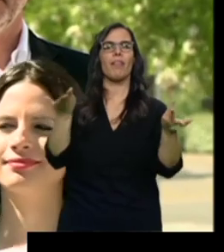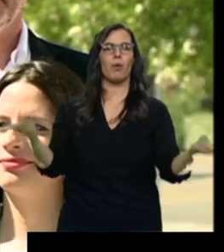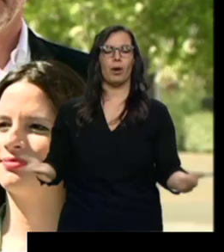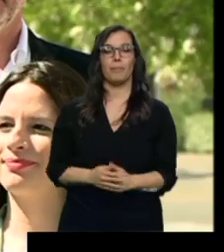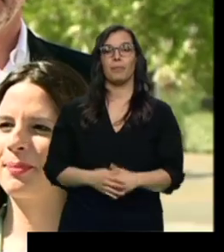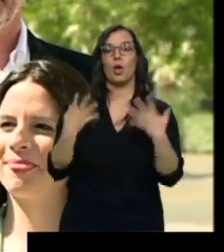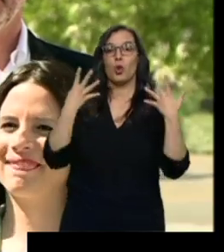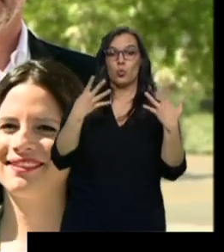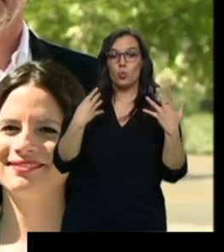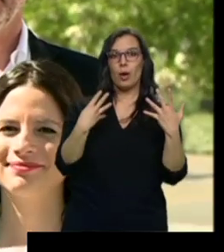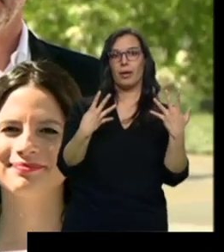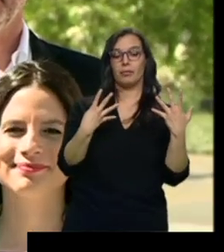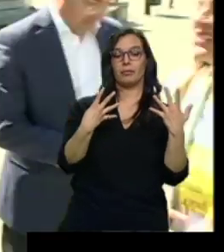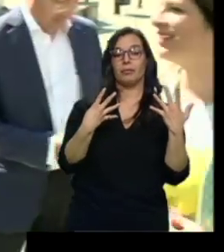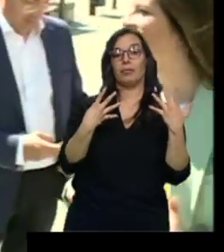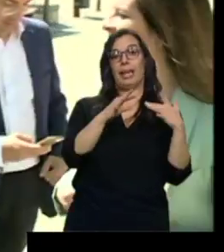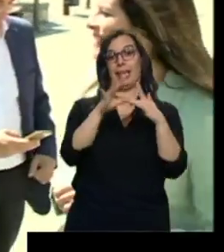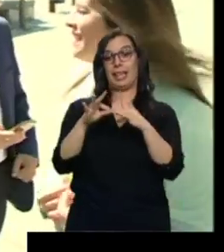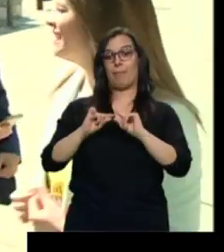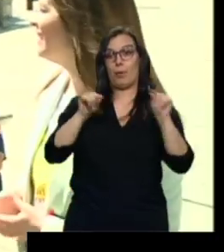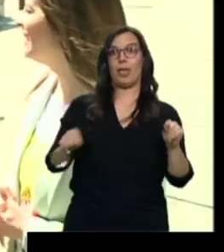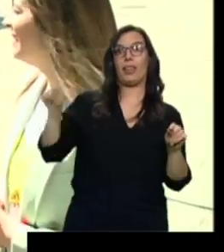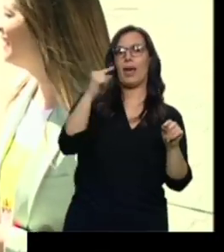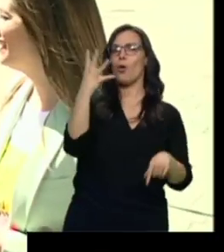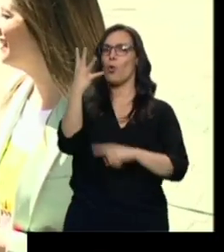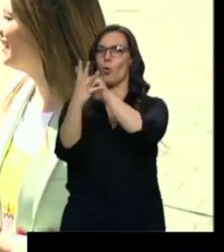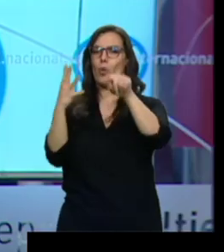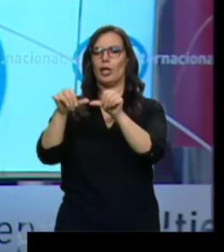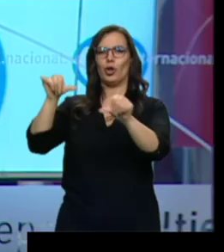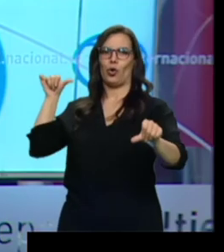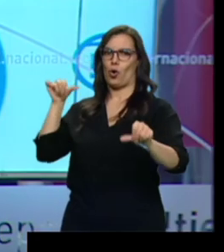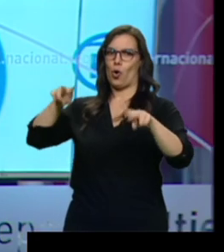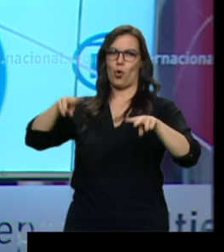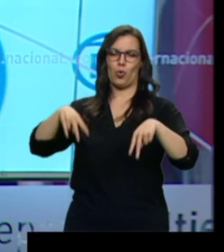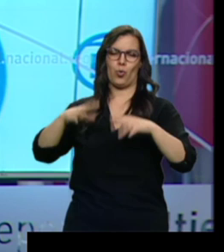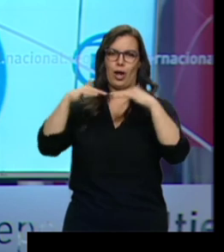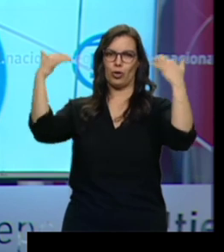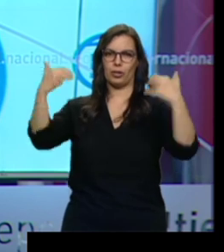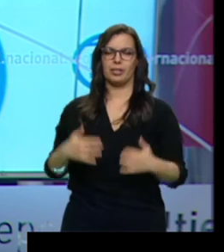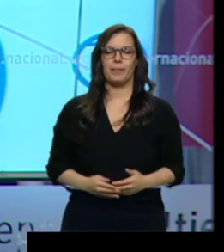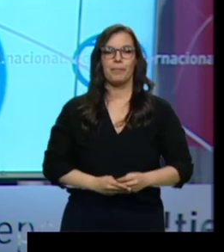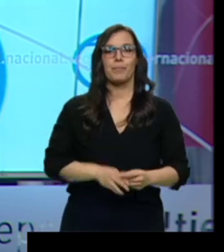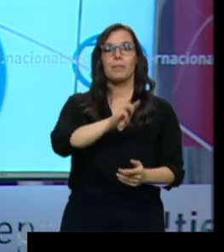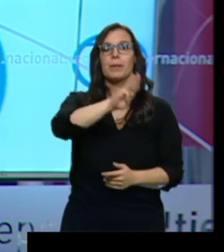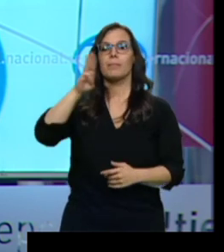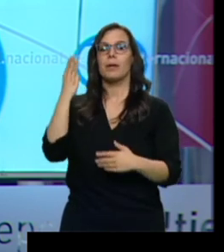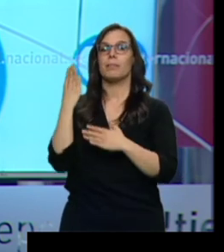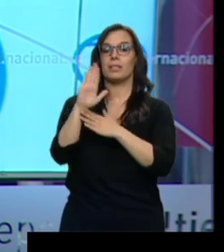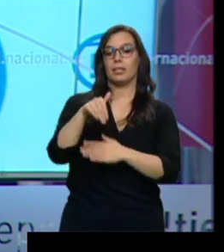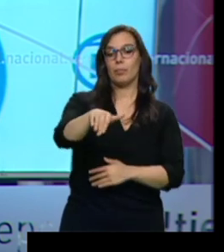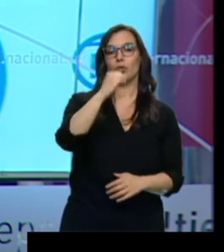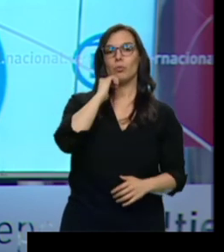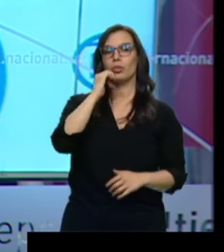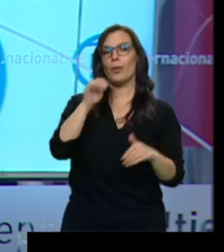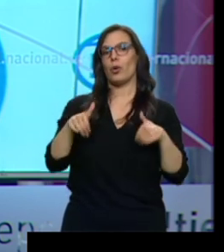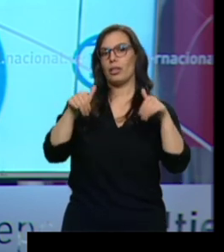lista, cuatro no se han sentado nunca en un escaño de las Cortes. El Partido Popular presentará a sus candidatos este